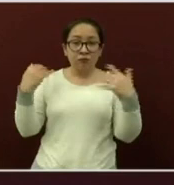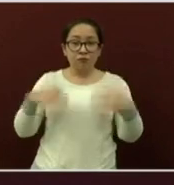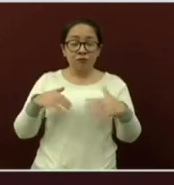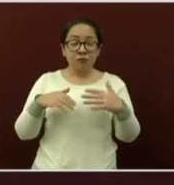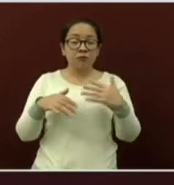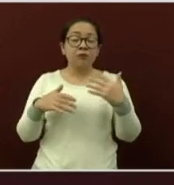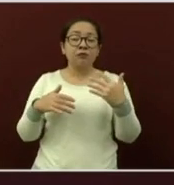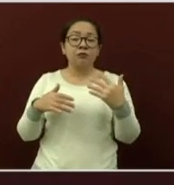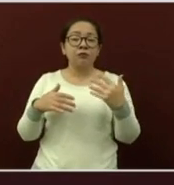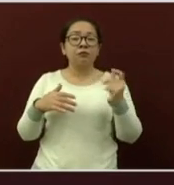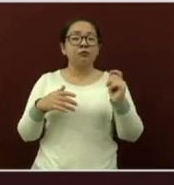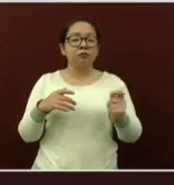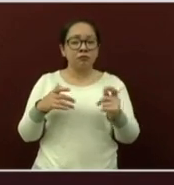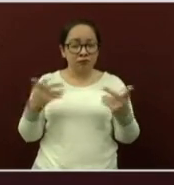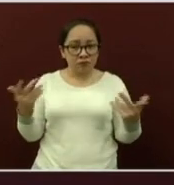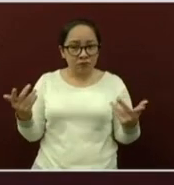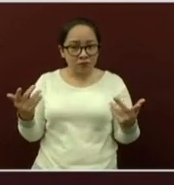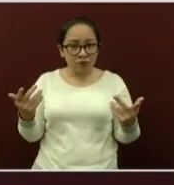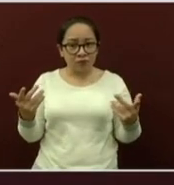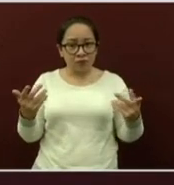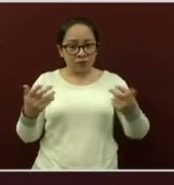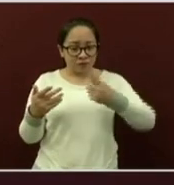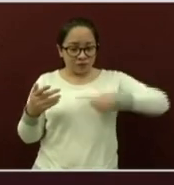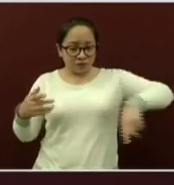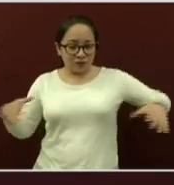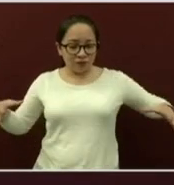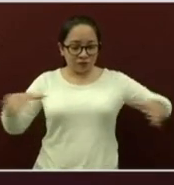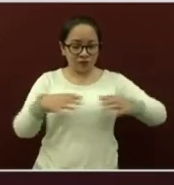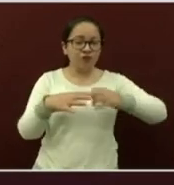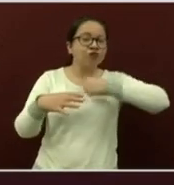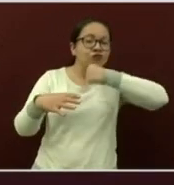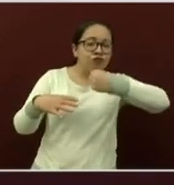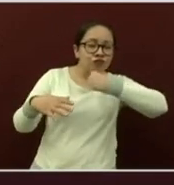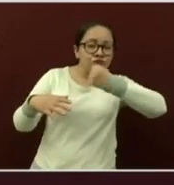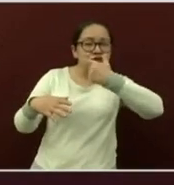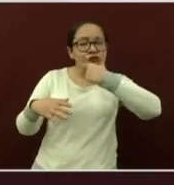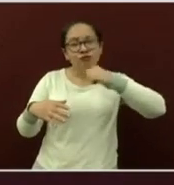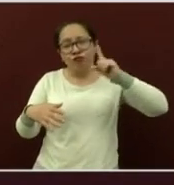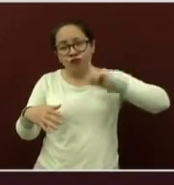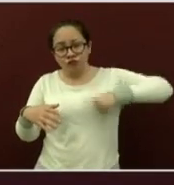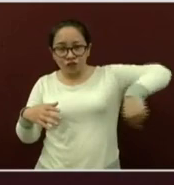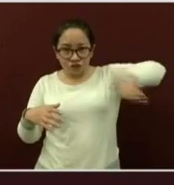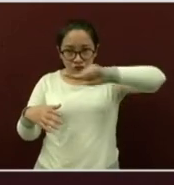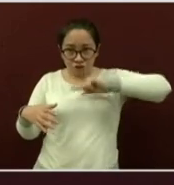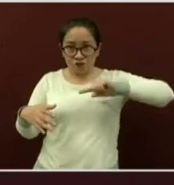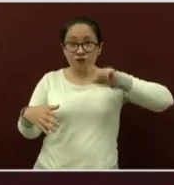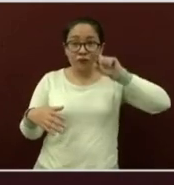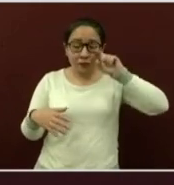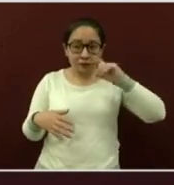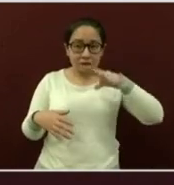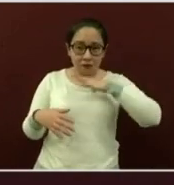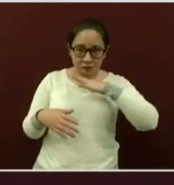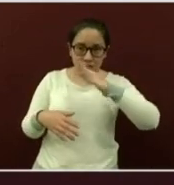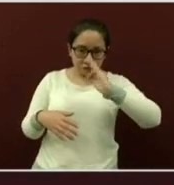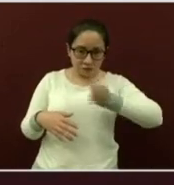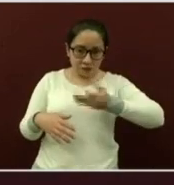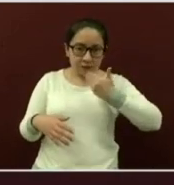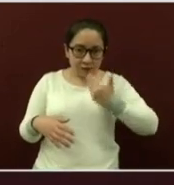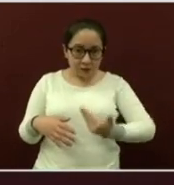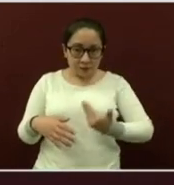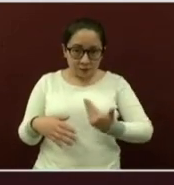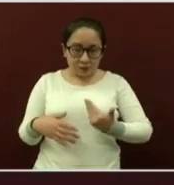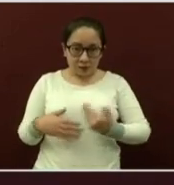aceptación que tienen las y los adultos mayores con la vacunación contra COVID-19. Miren, les